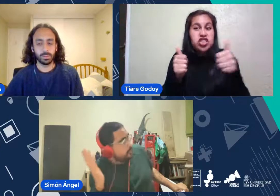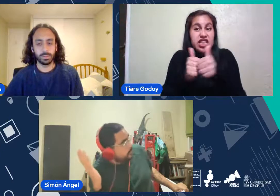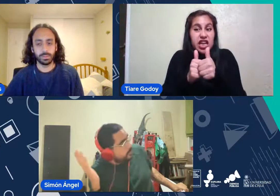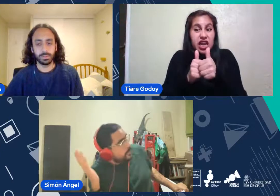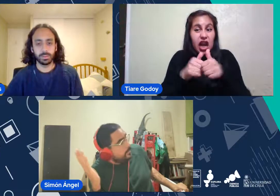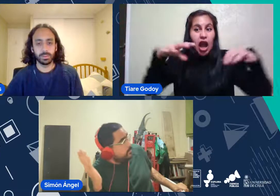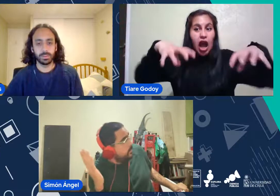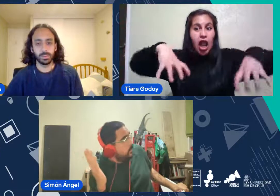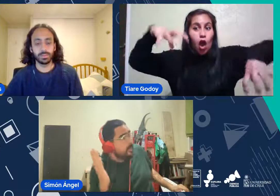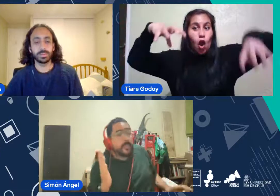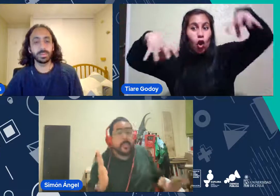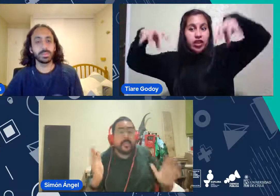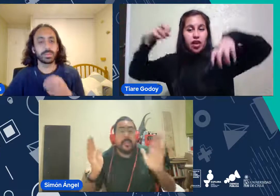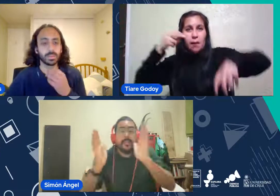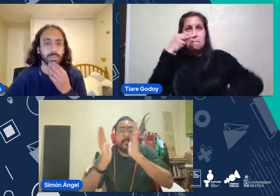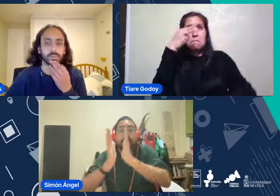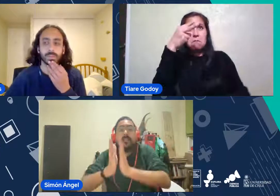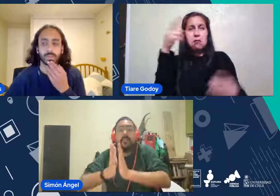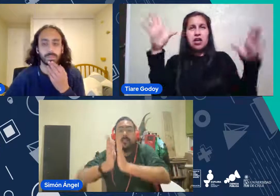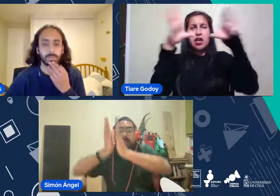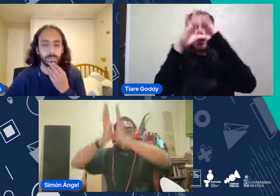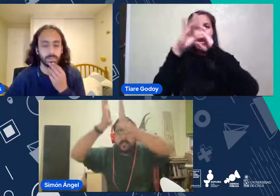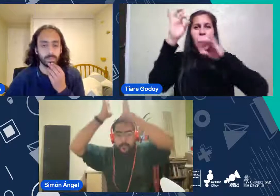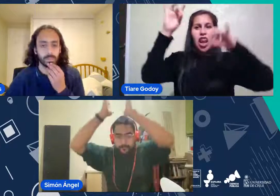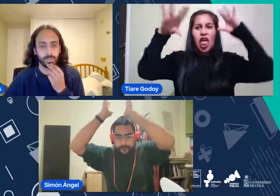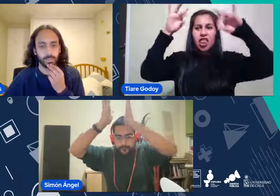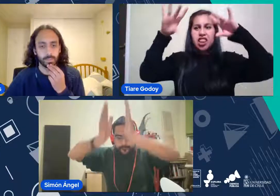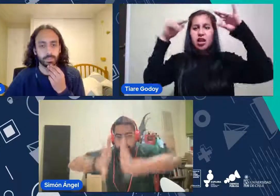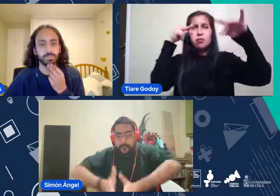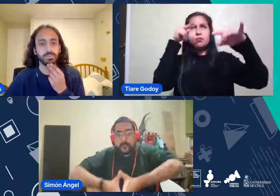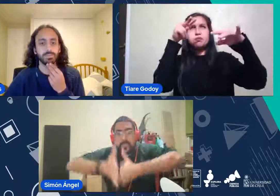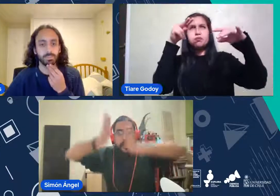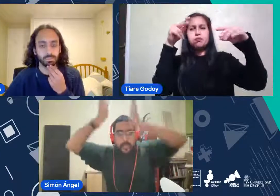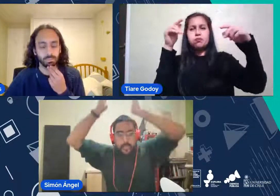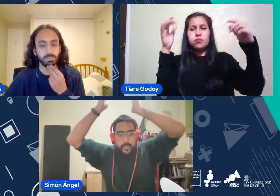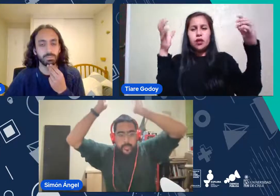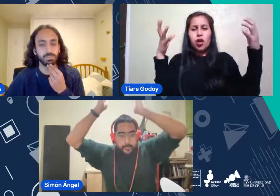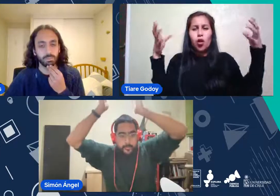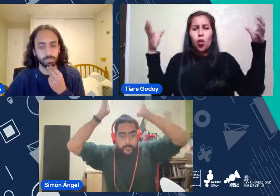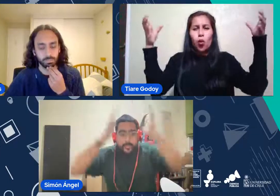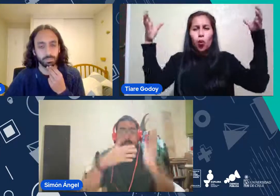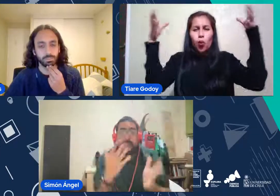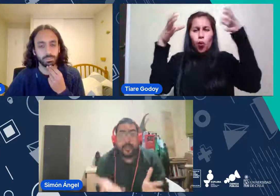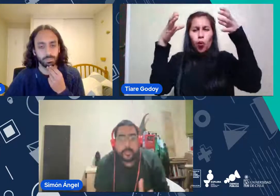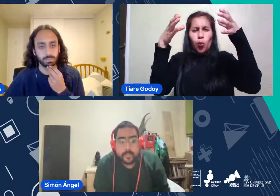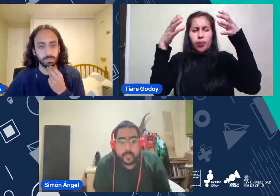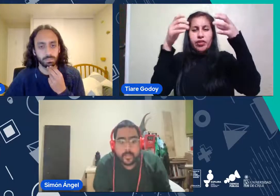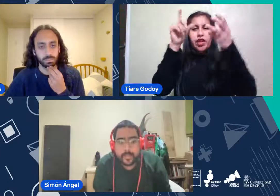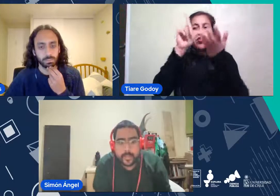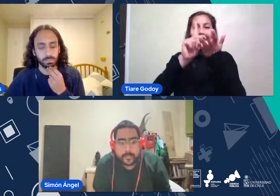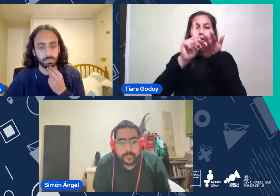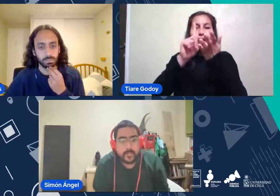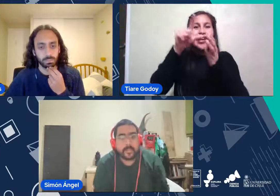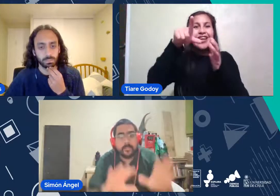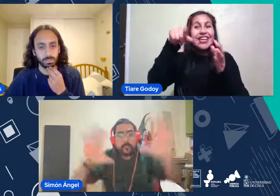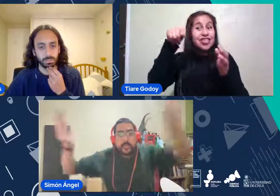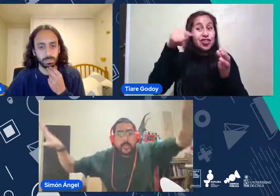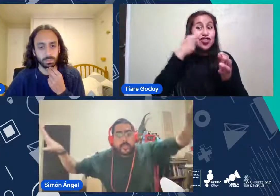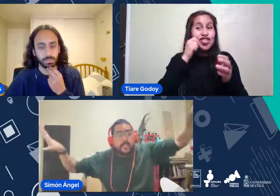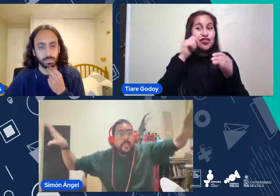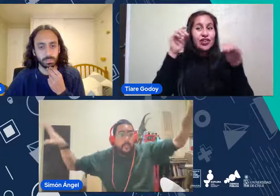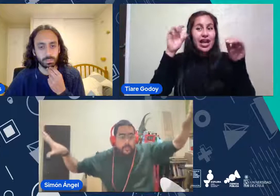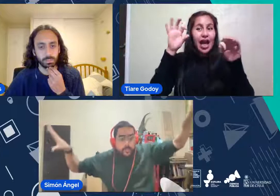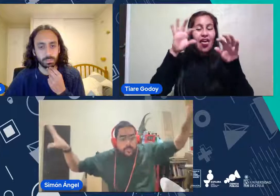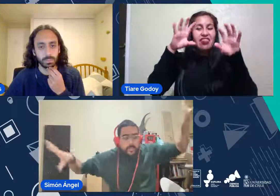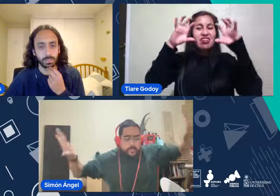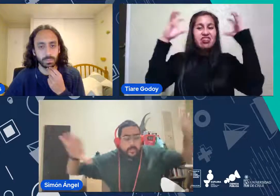Miramos En La Noche Y Nos Damos Cuenta Que Las Estrellas Se Concentran En Una Zona Ese Es El Disco De La Galaxia Hacia Afuera